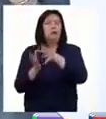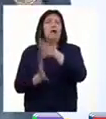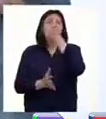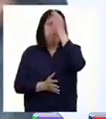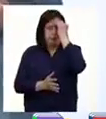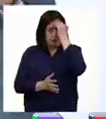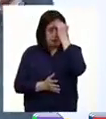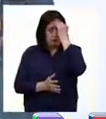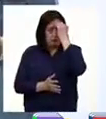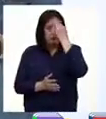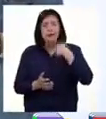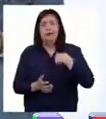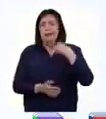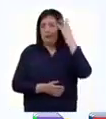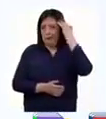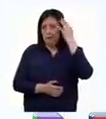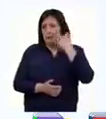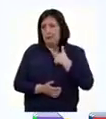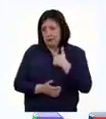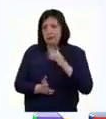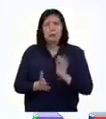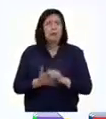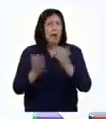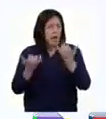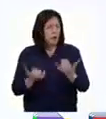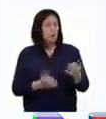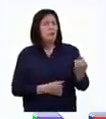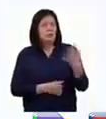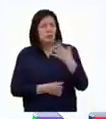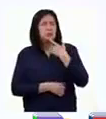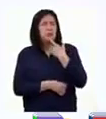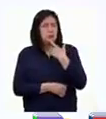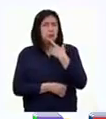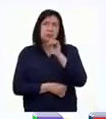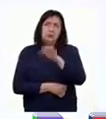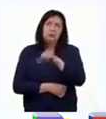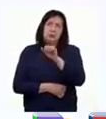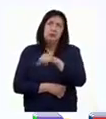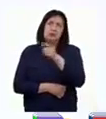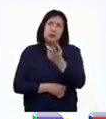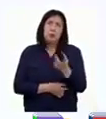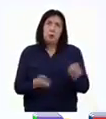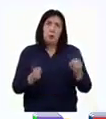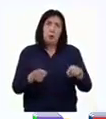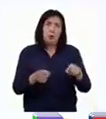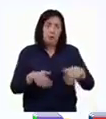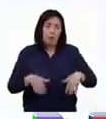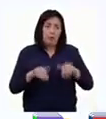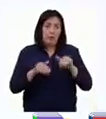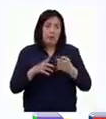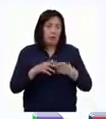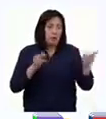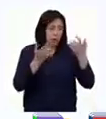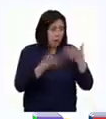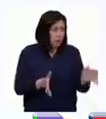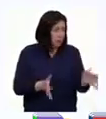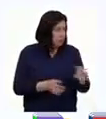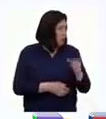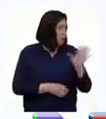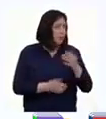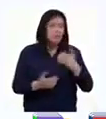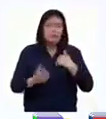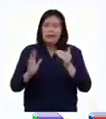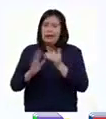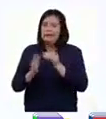aprendamos de nuestras propias experiencias. Ahora que lo menciona, me he dado cuenta de que desde que mi perrito se perdió, en mi casa,